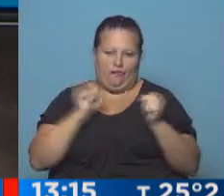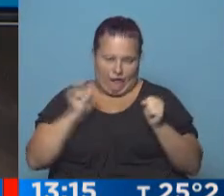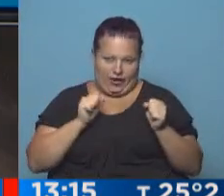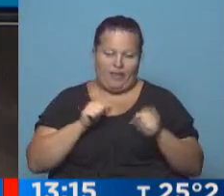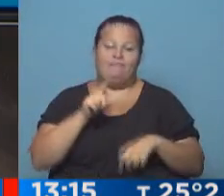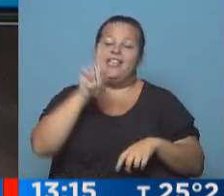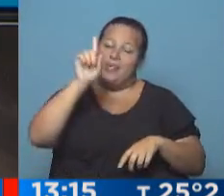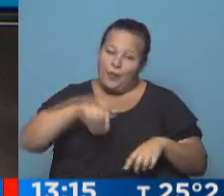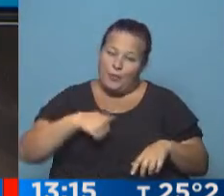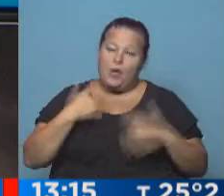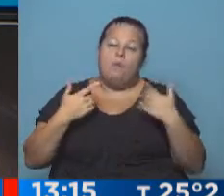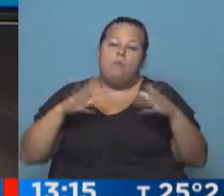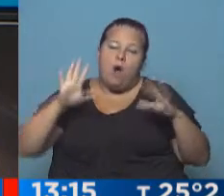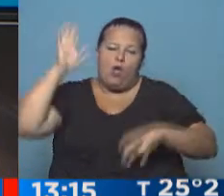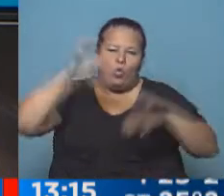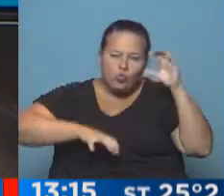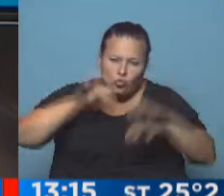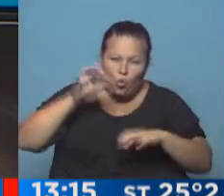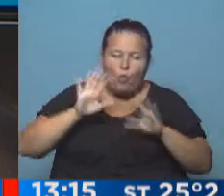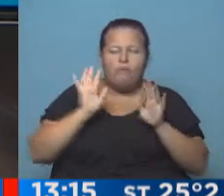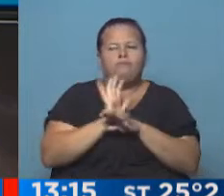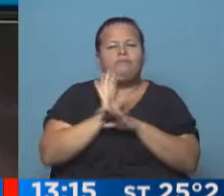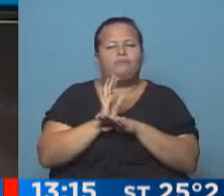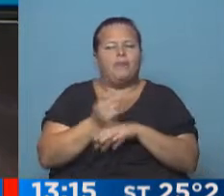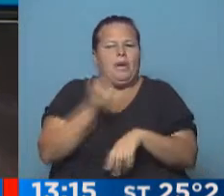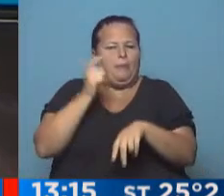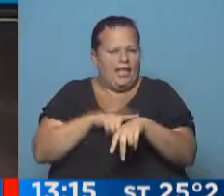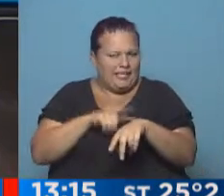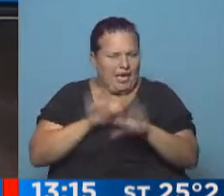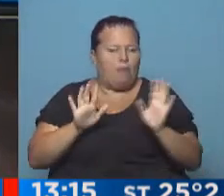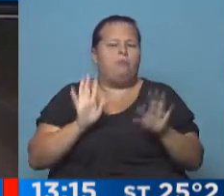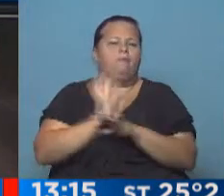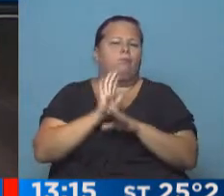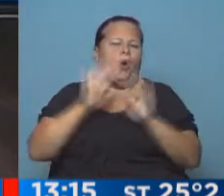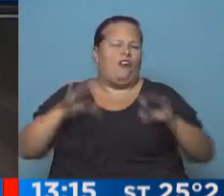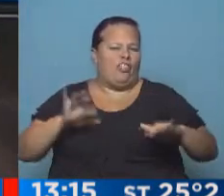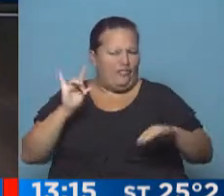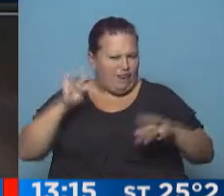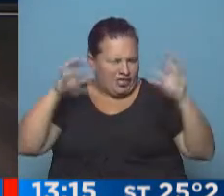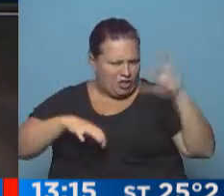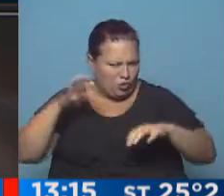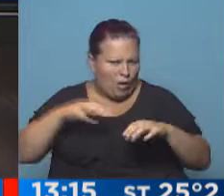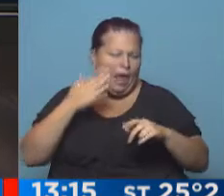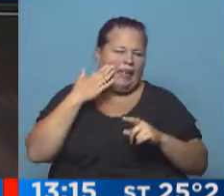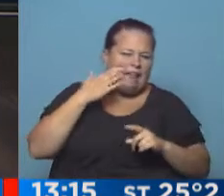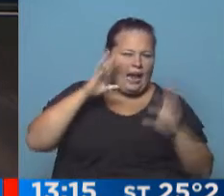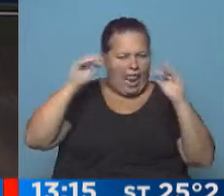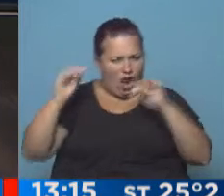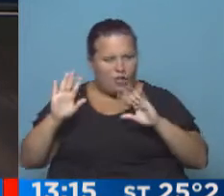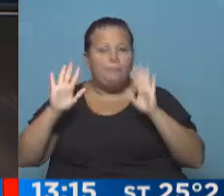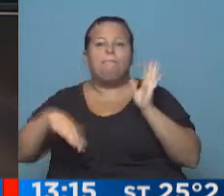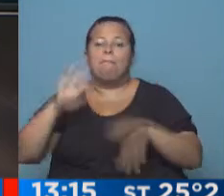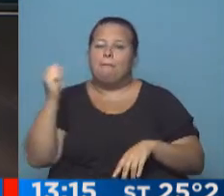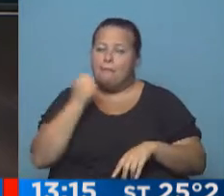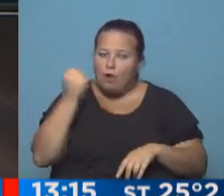Y esto va a generar la posibilidad de precipitaciones. Va a ser de muy corta duración y prácticamente muy baja la probabilidad. Entre la tarde y la noche. Pero lo